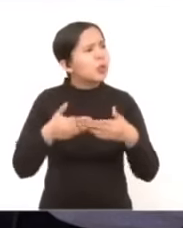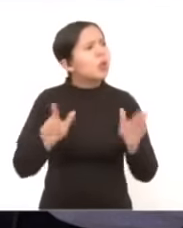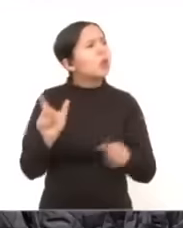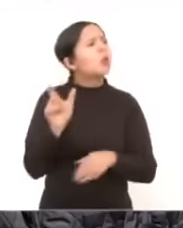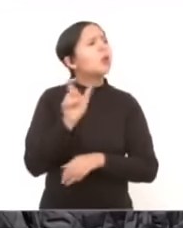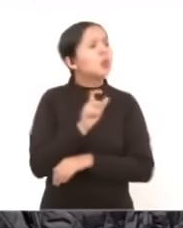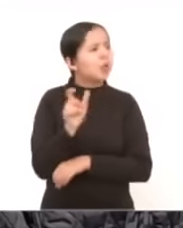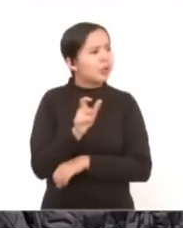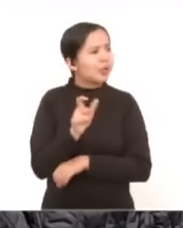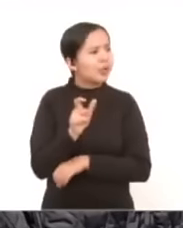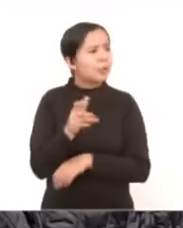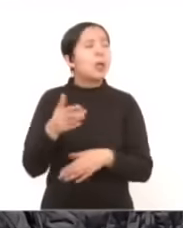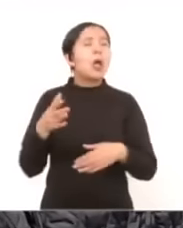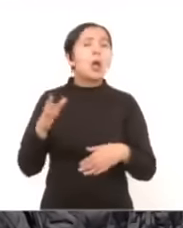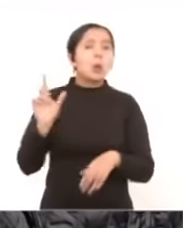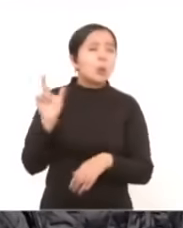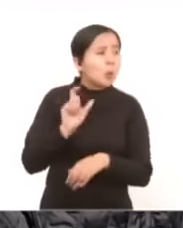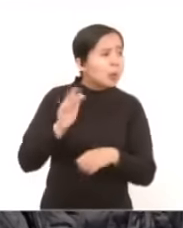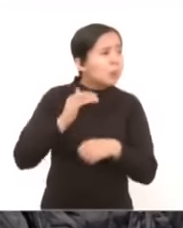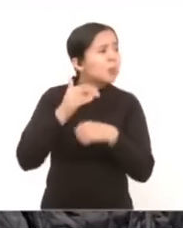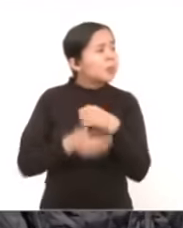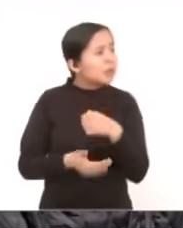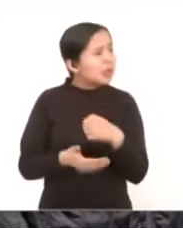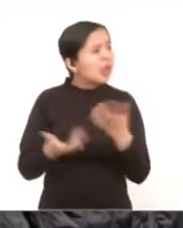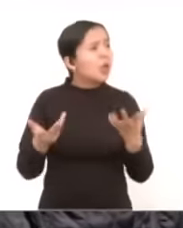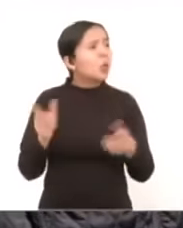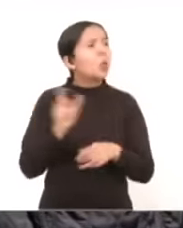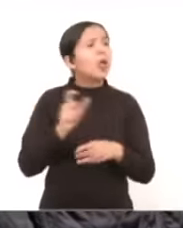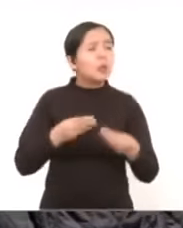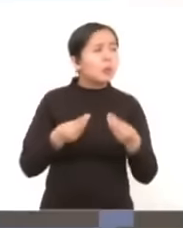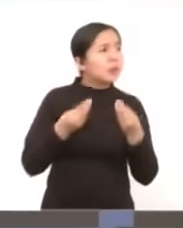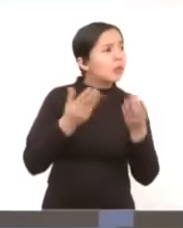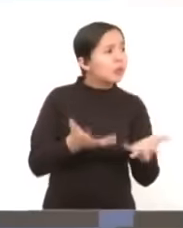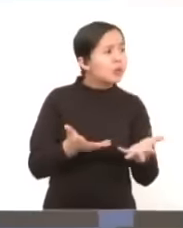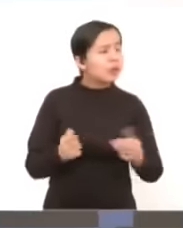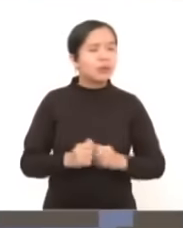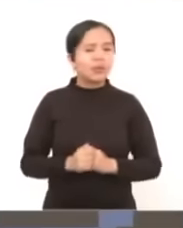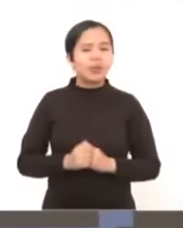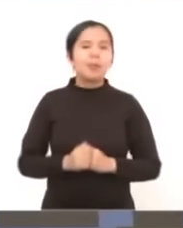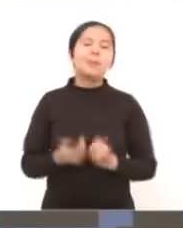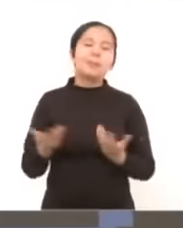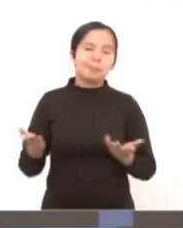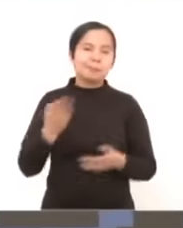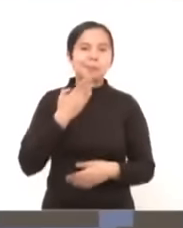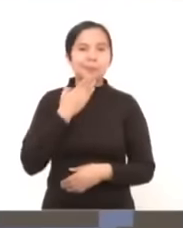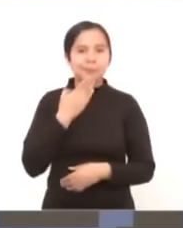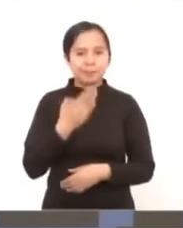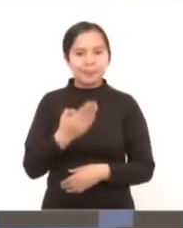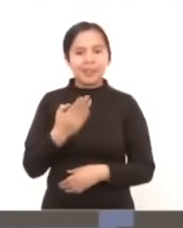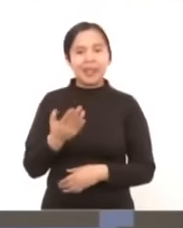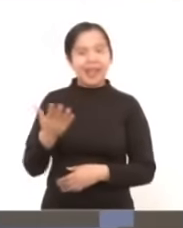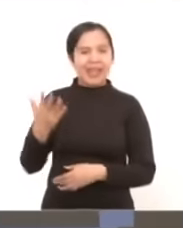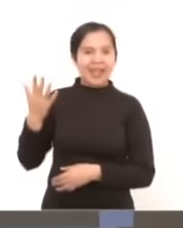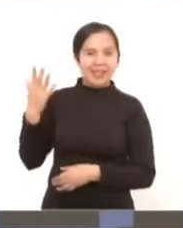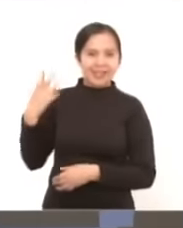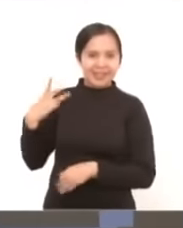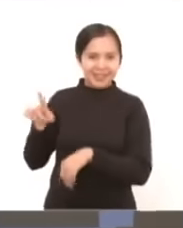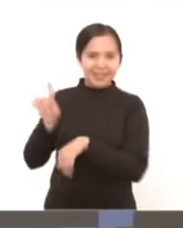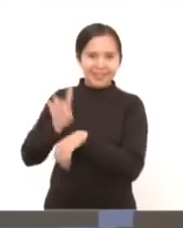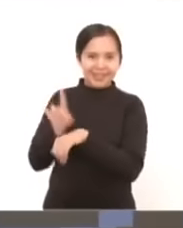terminamos? ¿Cuándo la inauguramos? ¿Cuándo la entregamos? Pues bueno, hace unos días